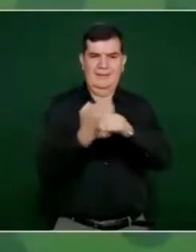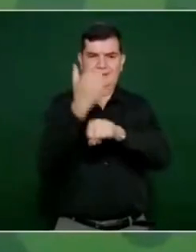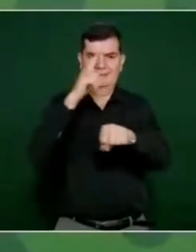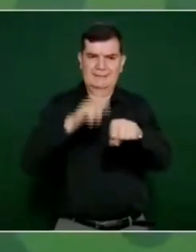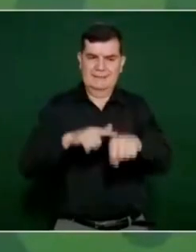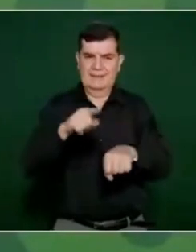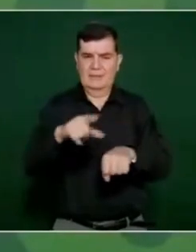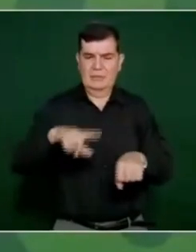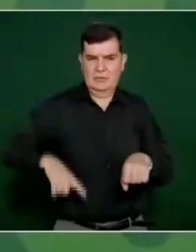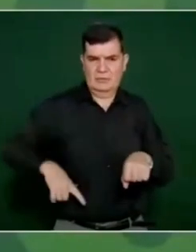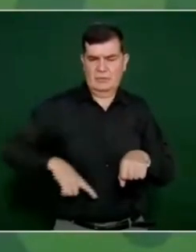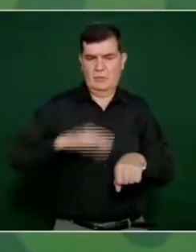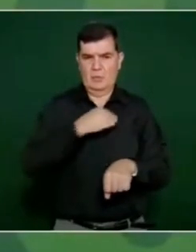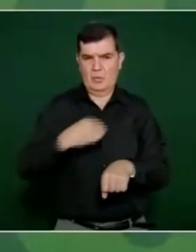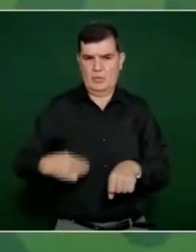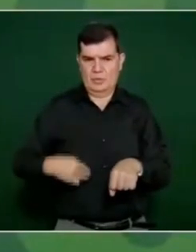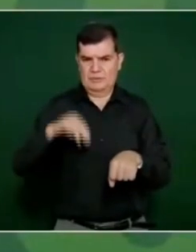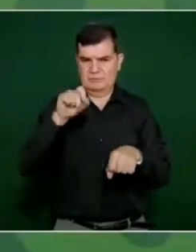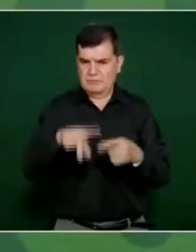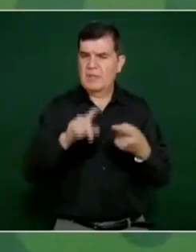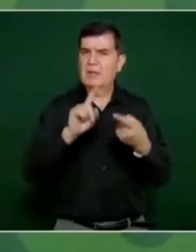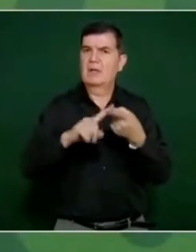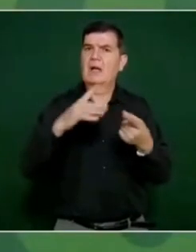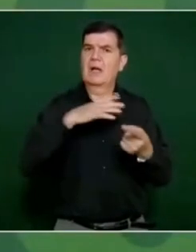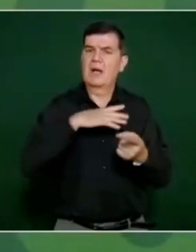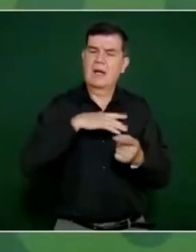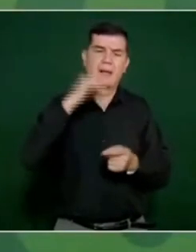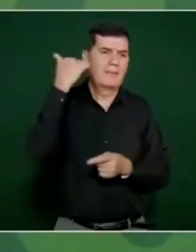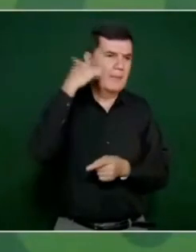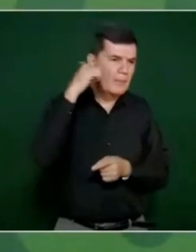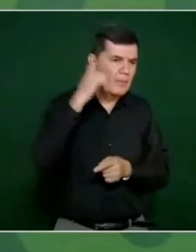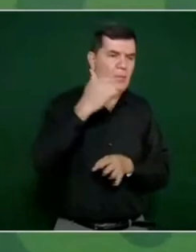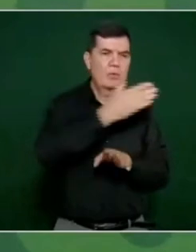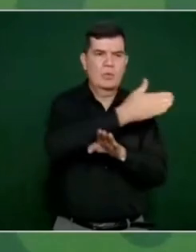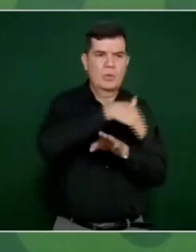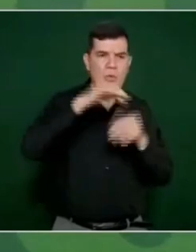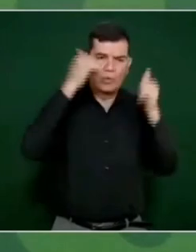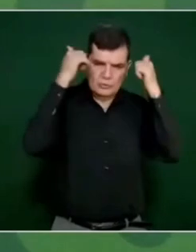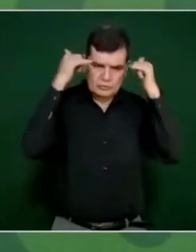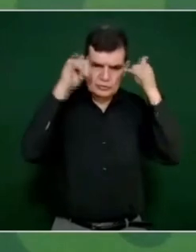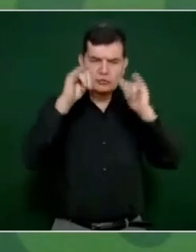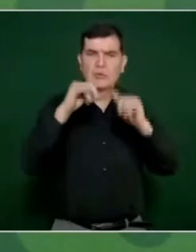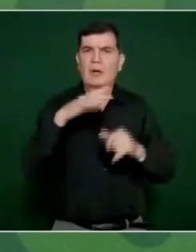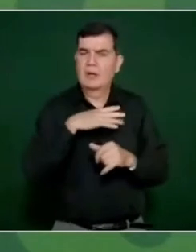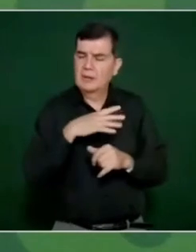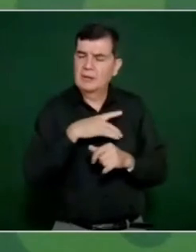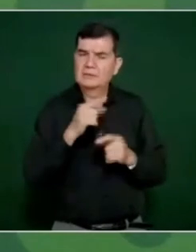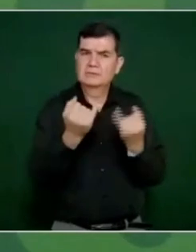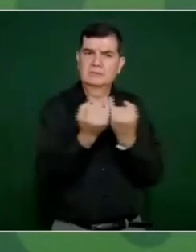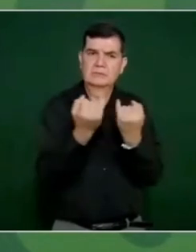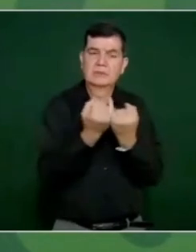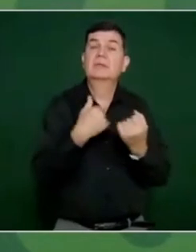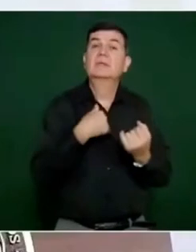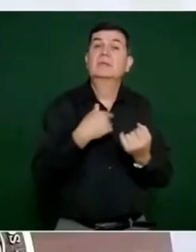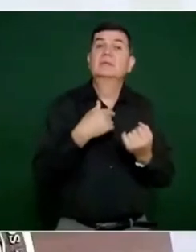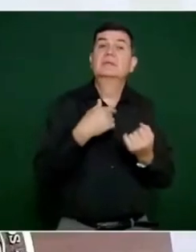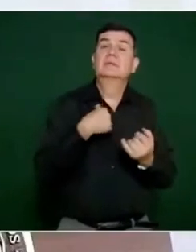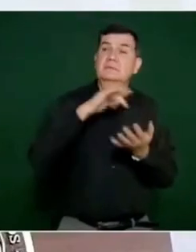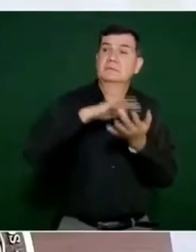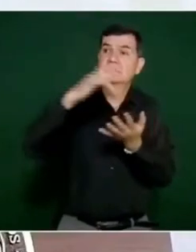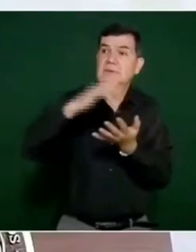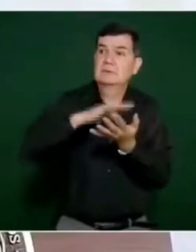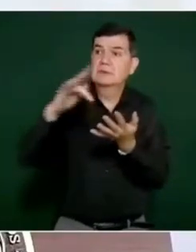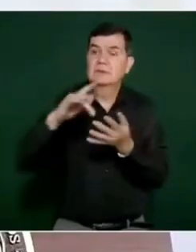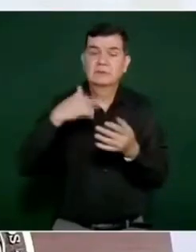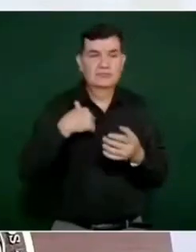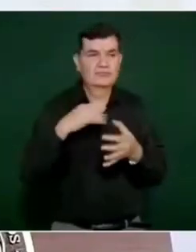y los gobiernos municipales, tanto de Acapulco como de Coyuca de Benítez. Antes que nada, agradecer muchísimo la